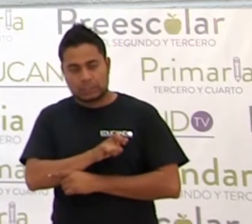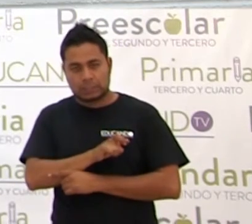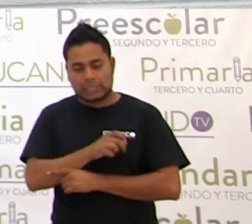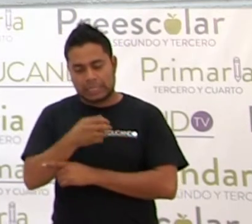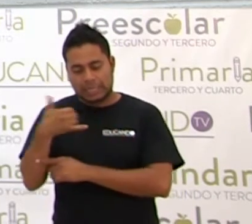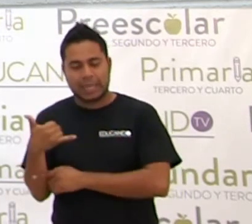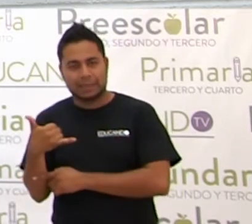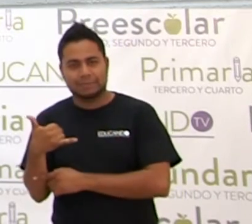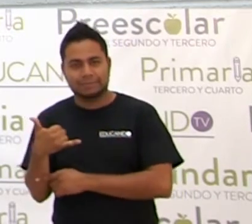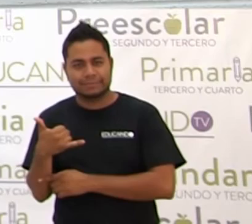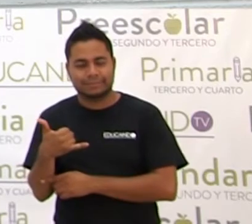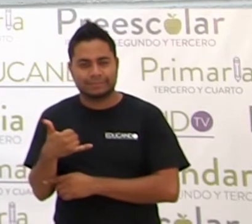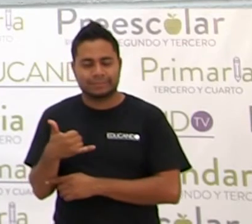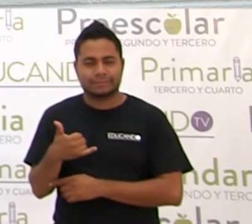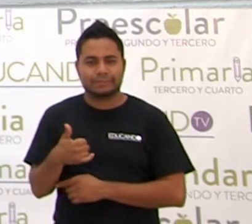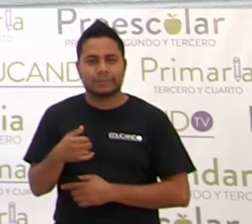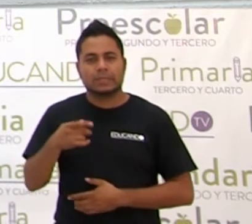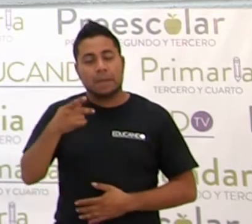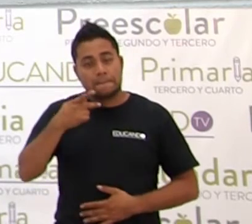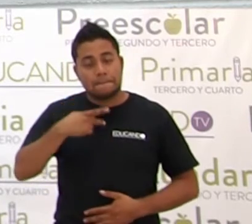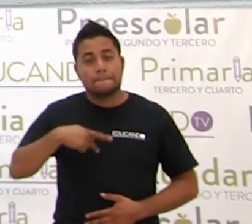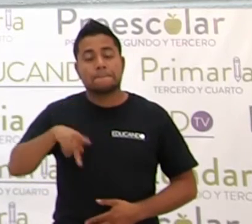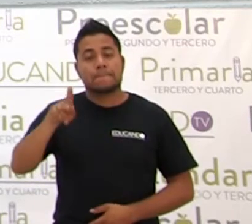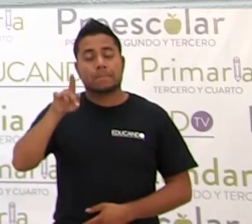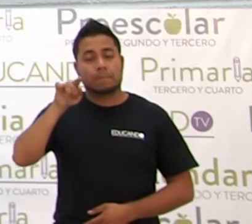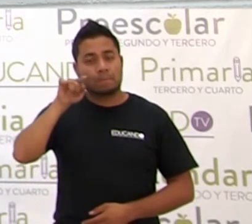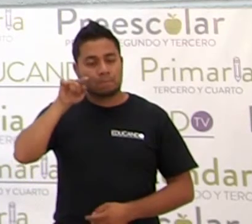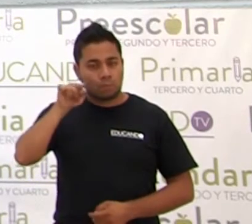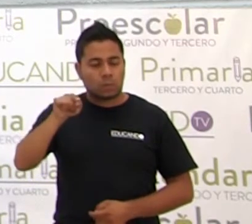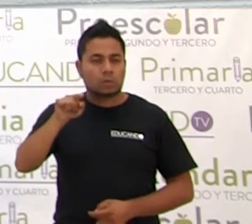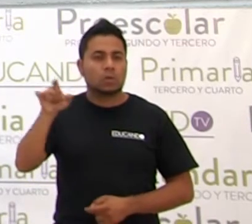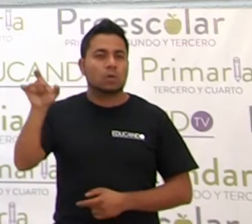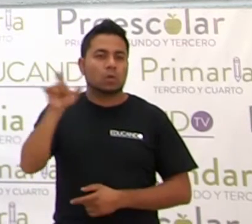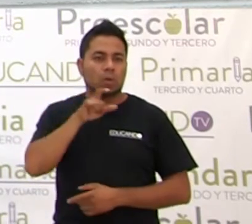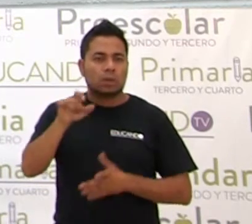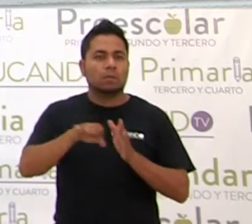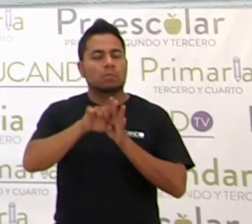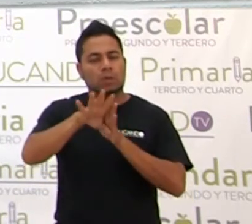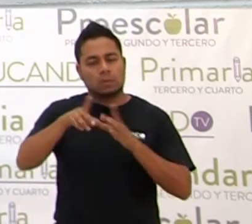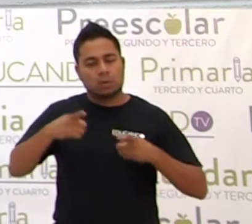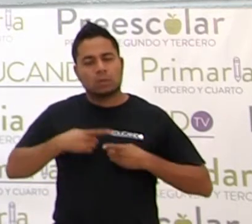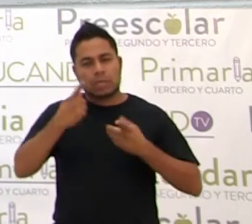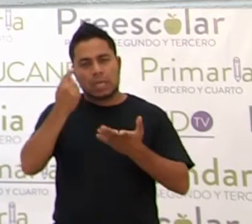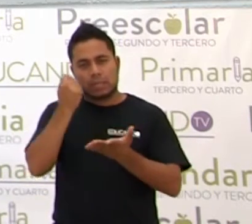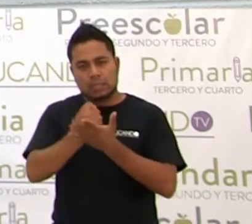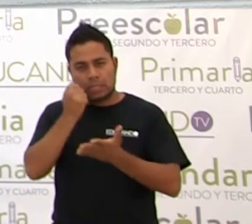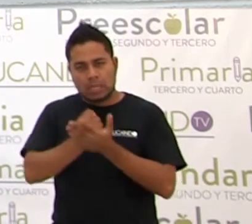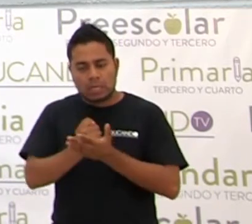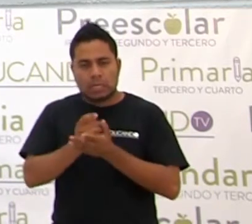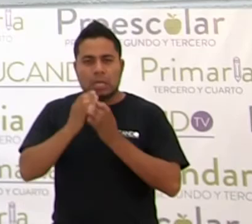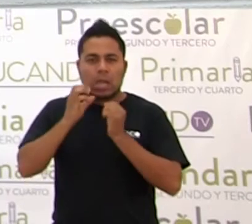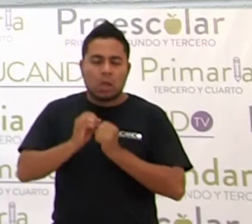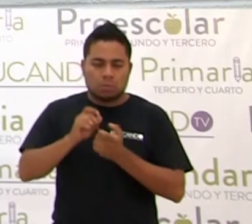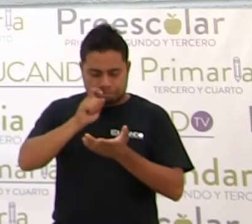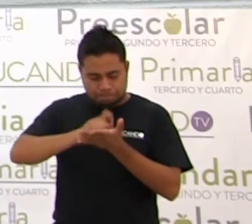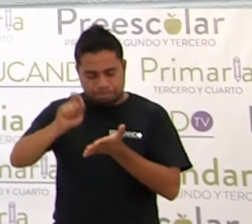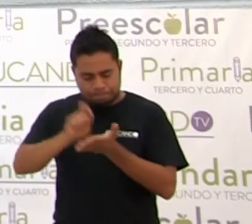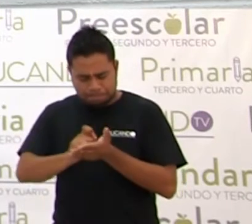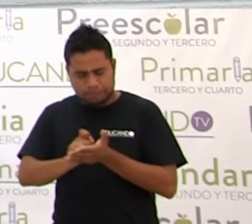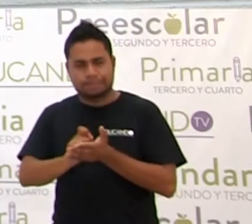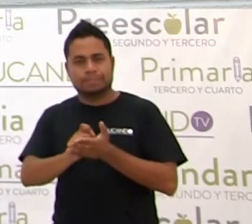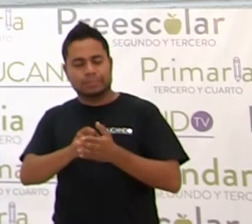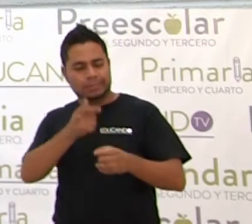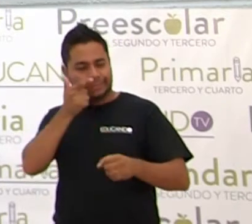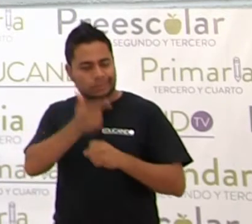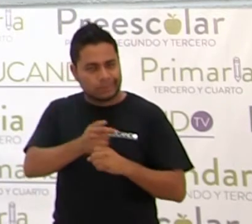Y, ¿sí? Pero ustedes, cuando les dejen tarea o ejercicios, se van a encontrar